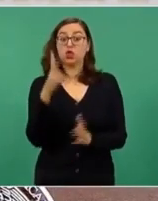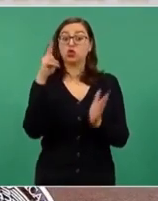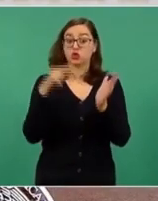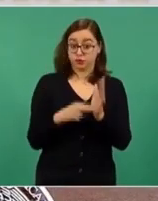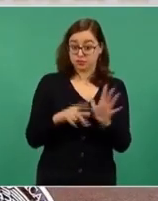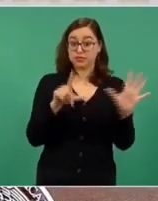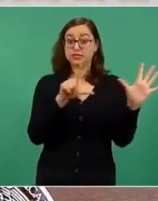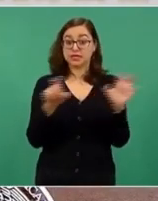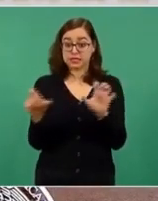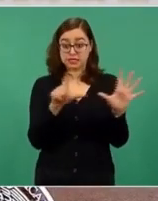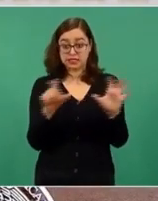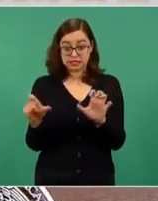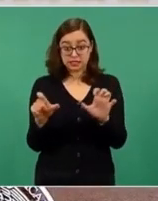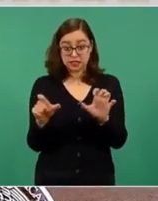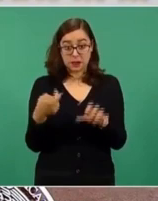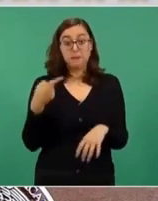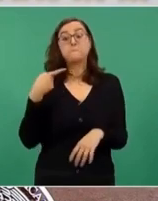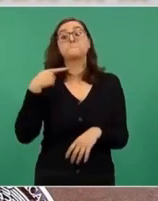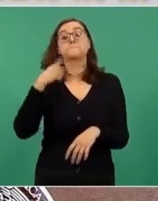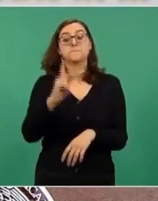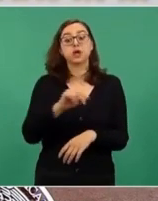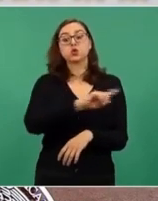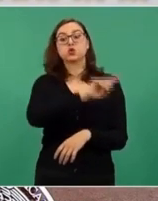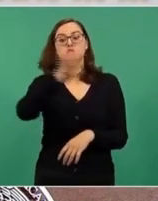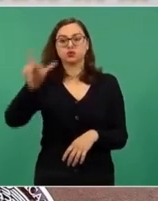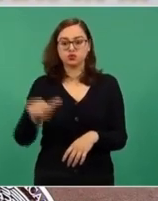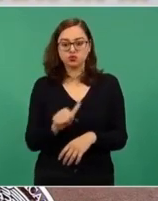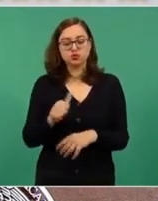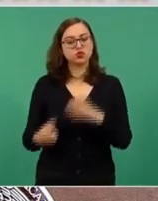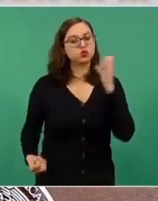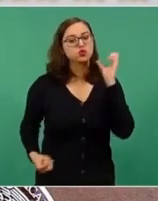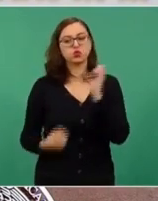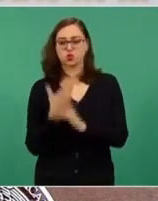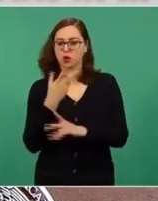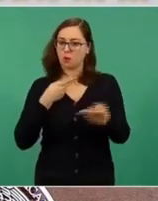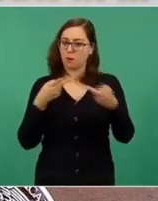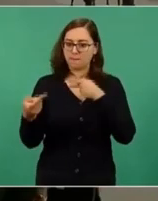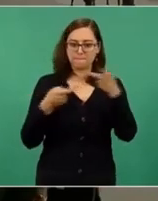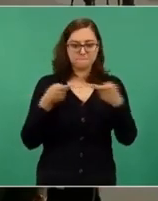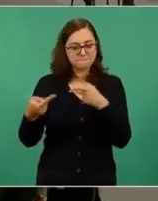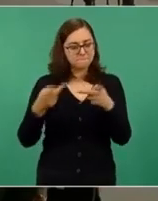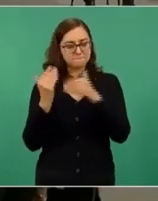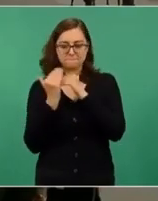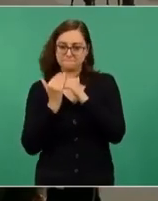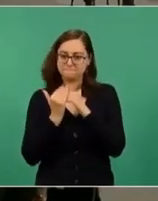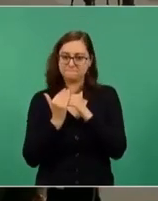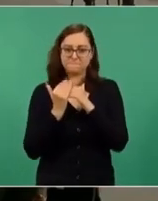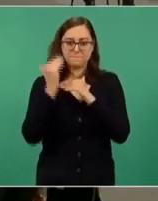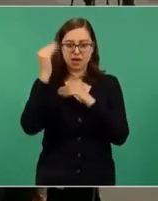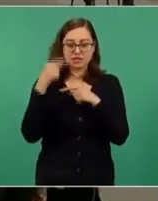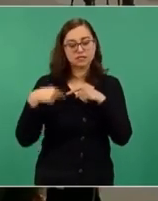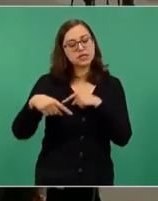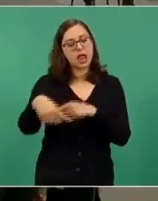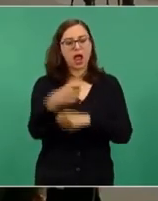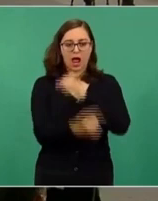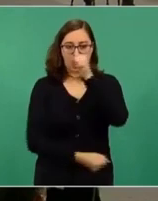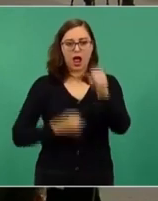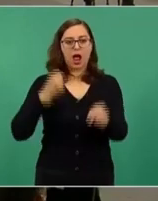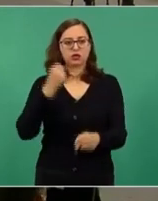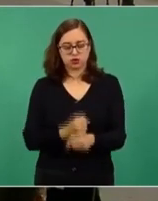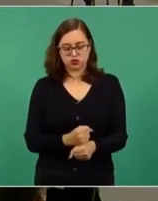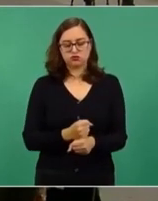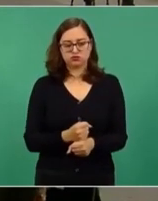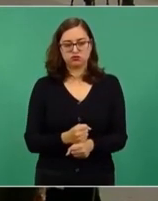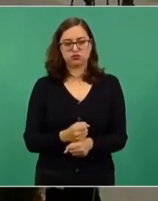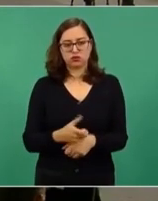setecientos pesos. Con el anuncio del plan de incrementos para la pensión en este año se incrementaron